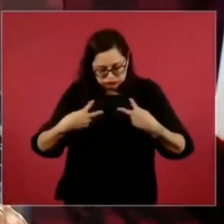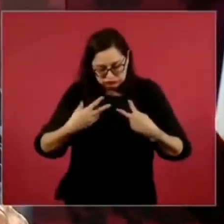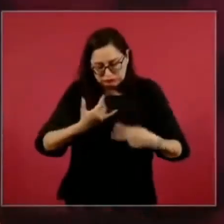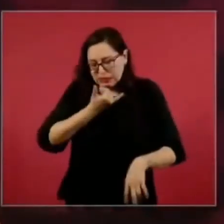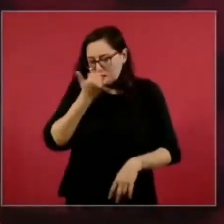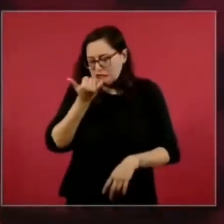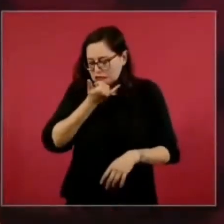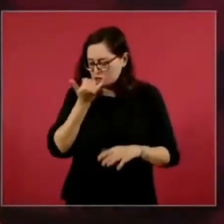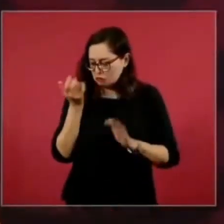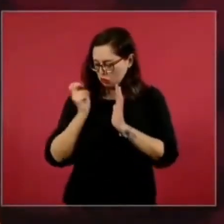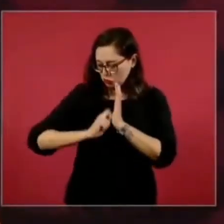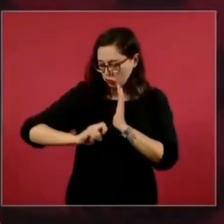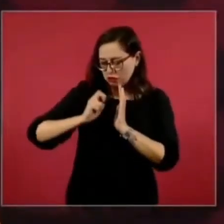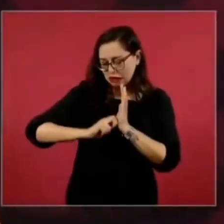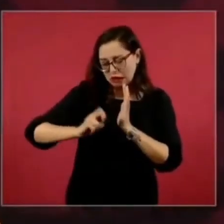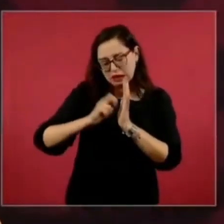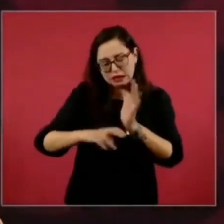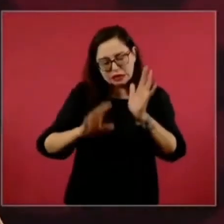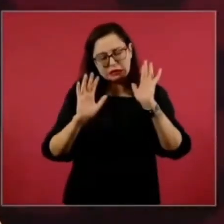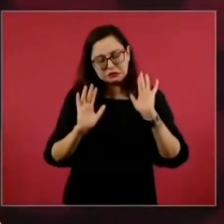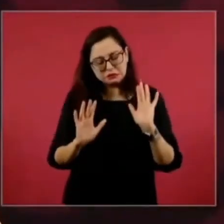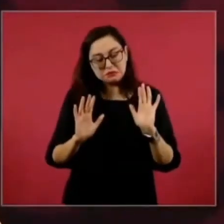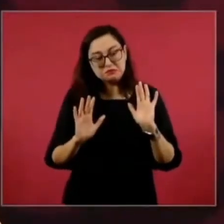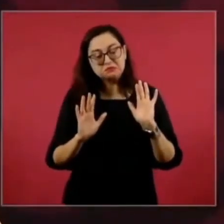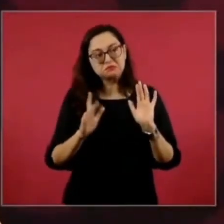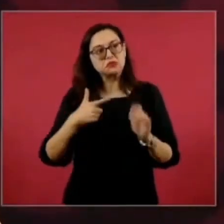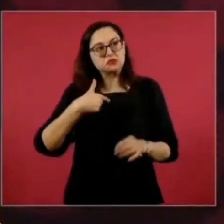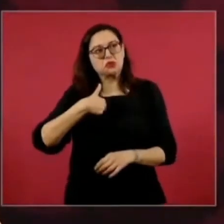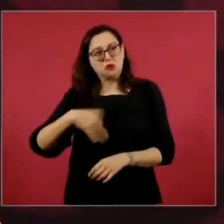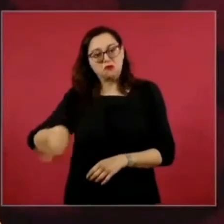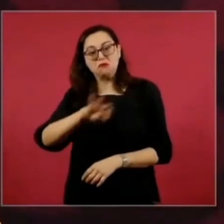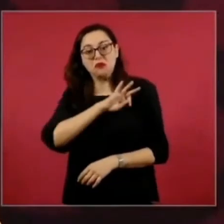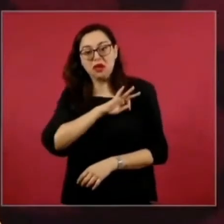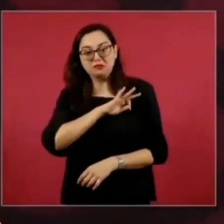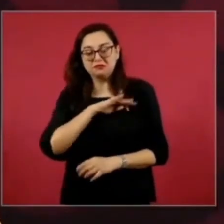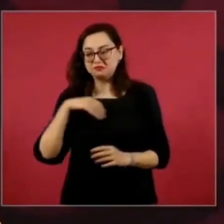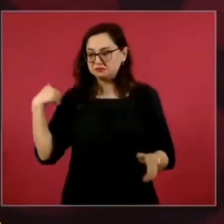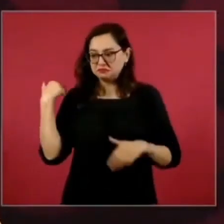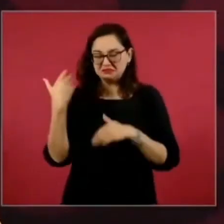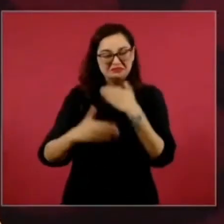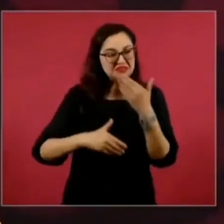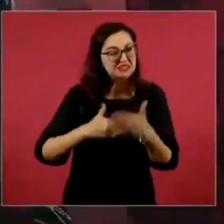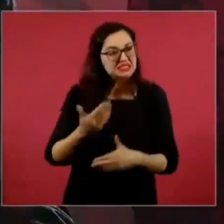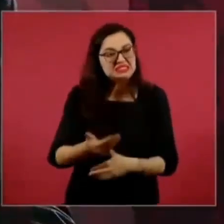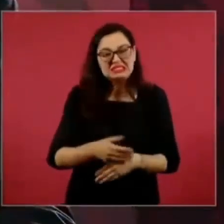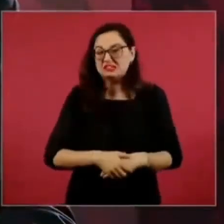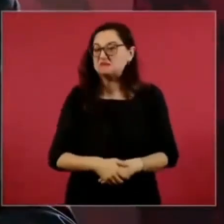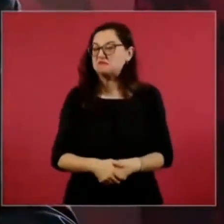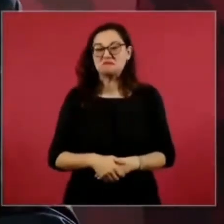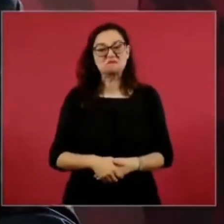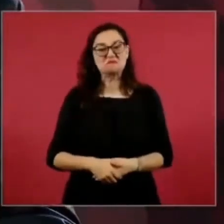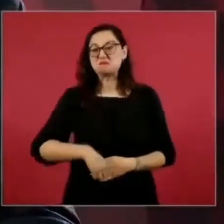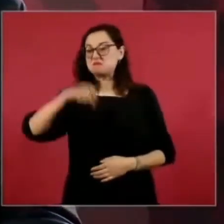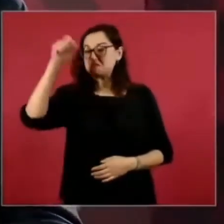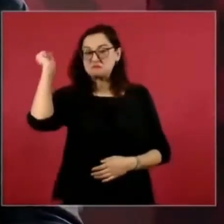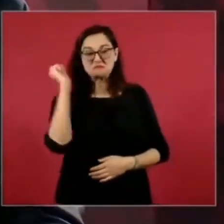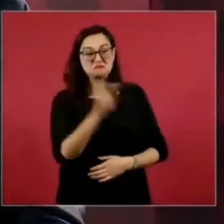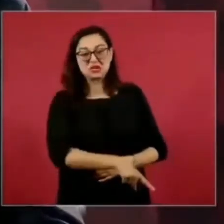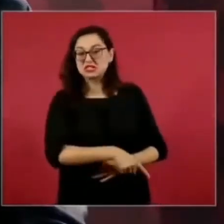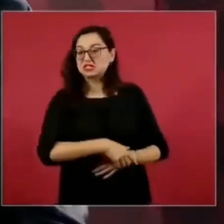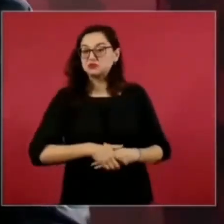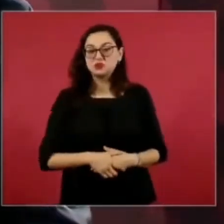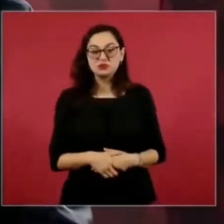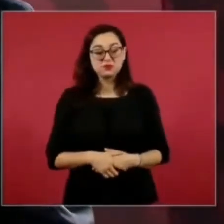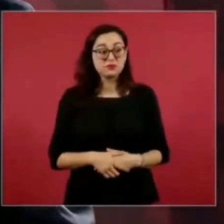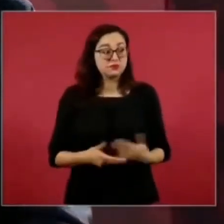de los medios convencionales de información, pero no, hasta las